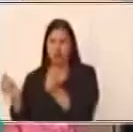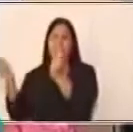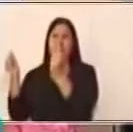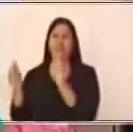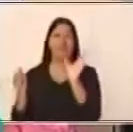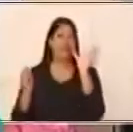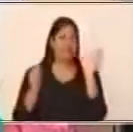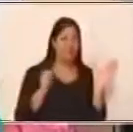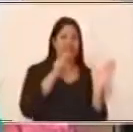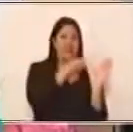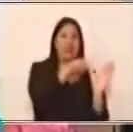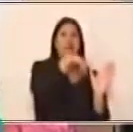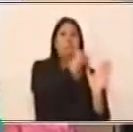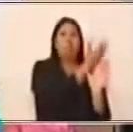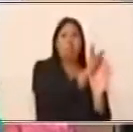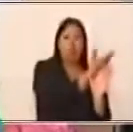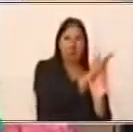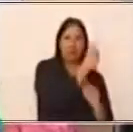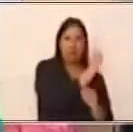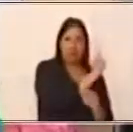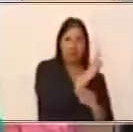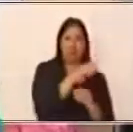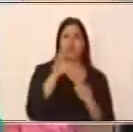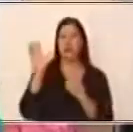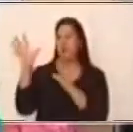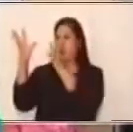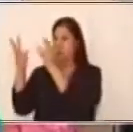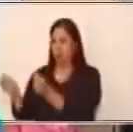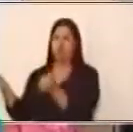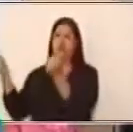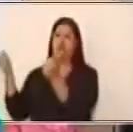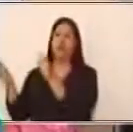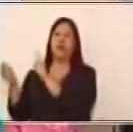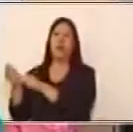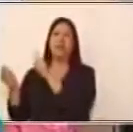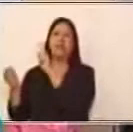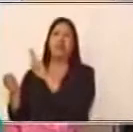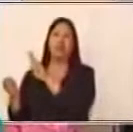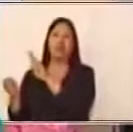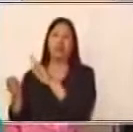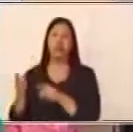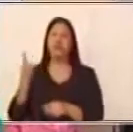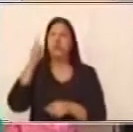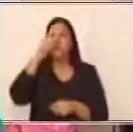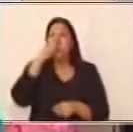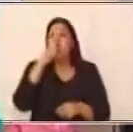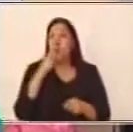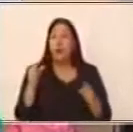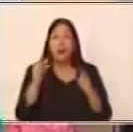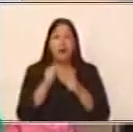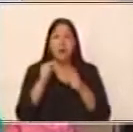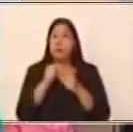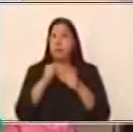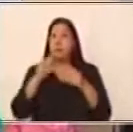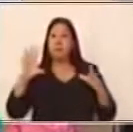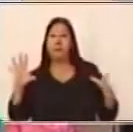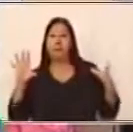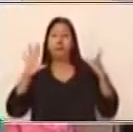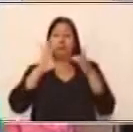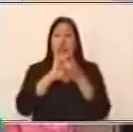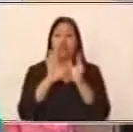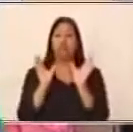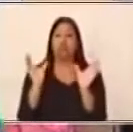proposición dos. Ahora quiero que analices. no hay una palabra de enlace, un nexo. Entonces,